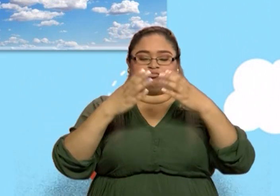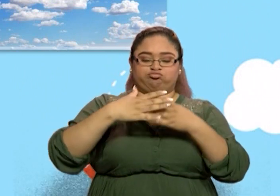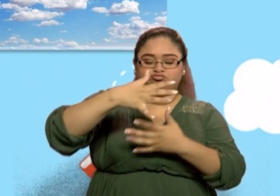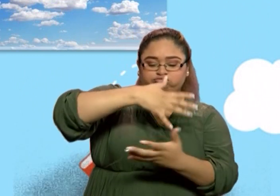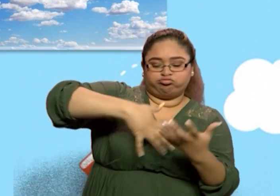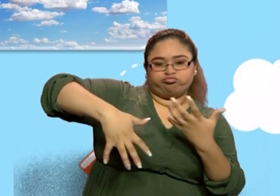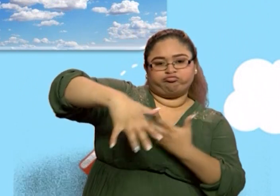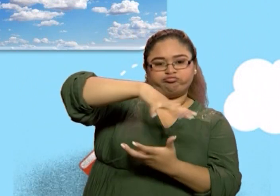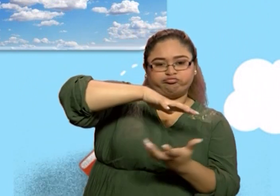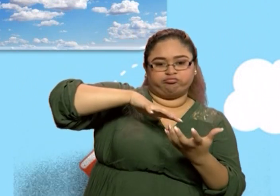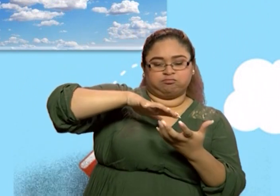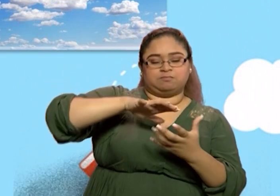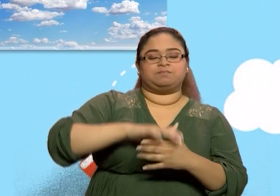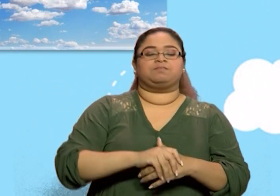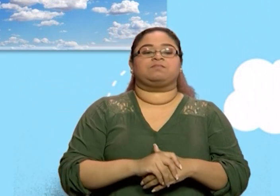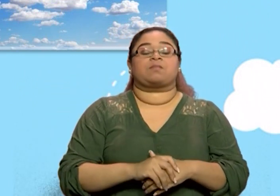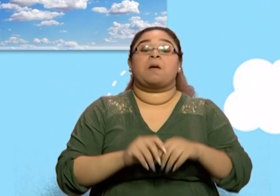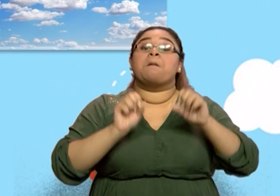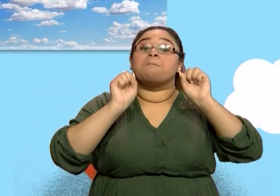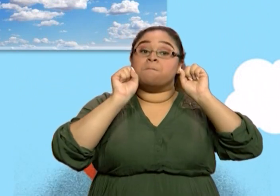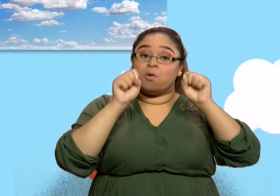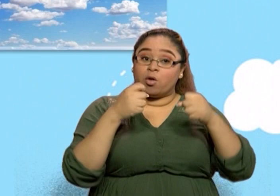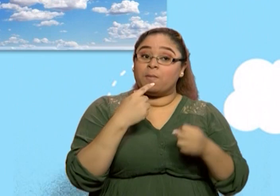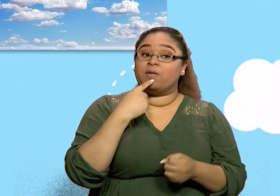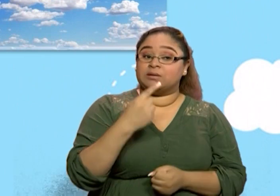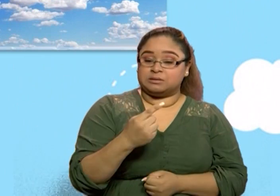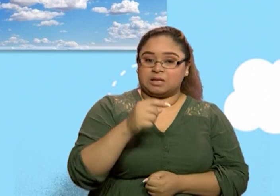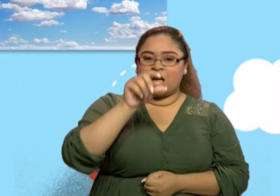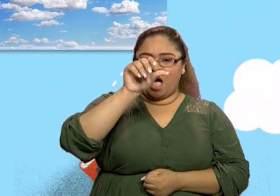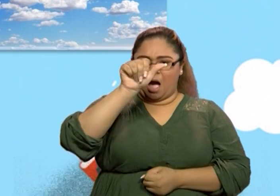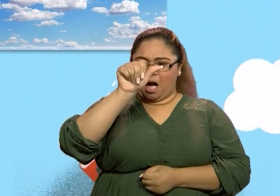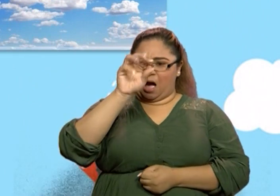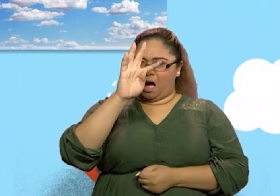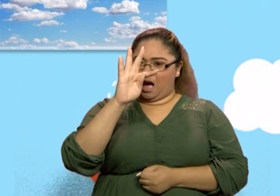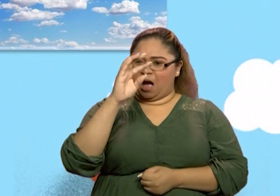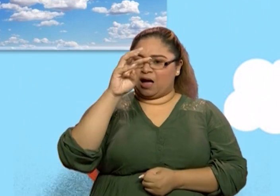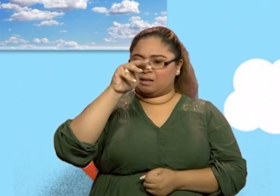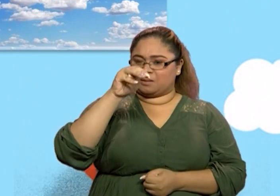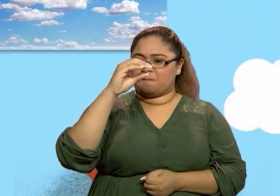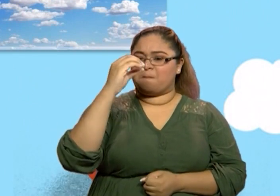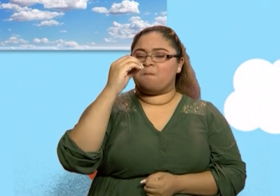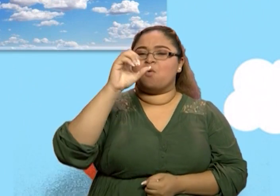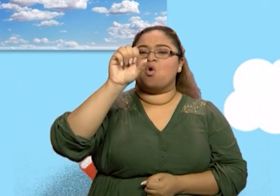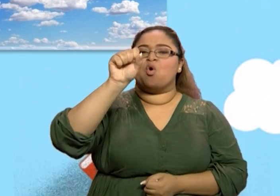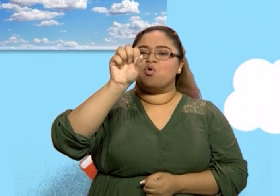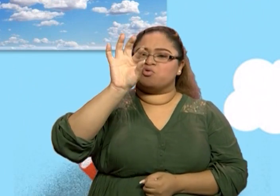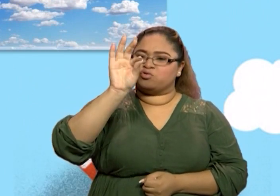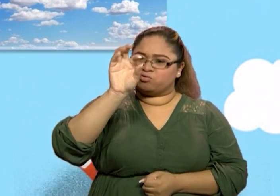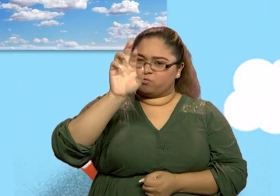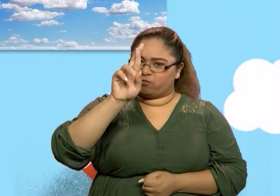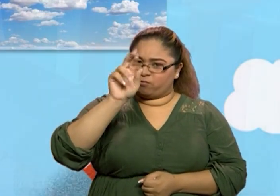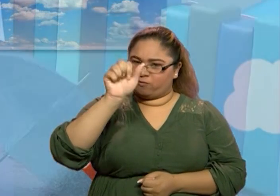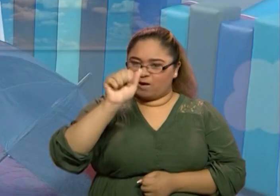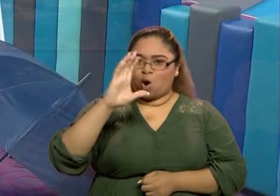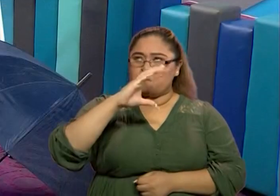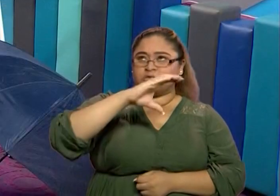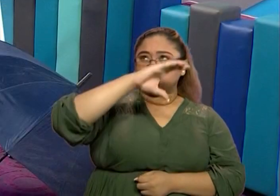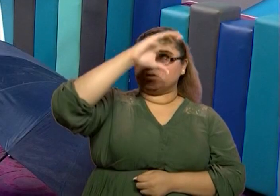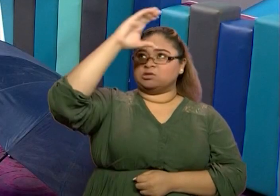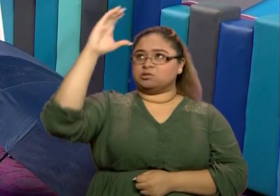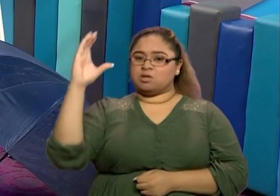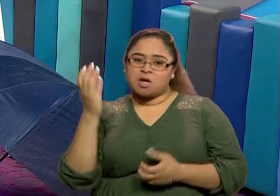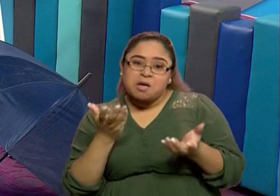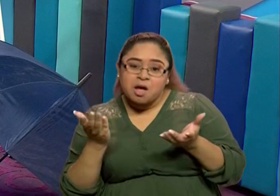¿Podemos decir que la atmósfera es el cielo que observamos? ¿Qué dicen ustedes? Claro que sí,